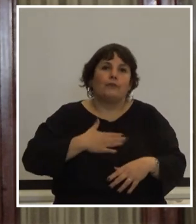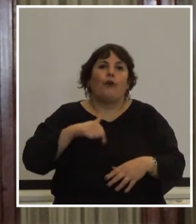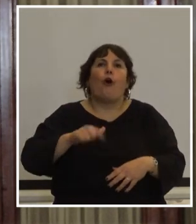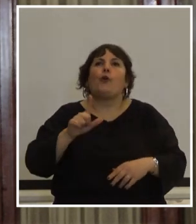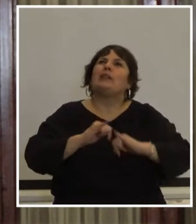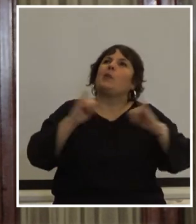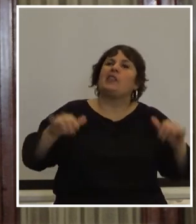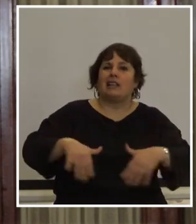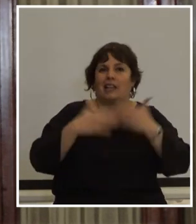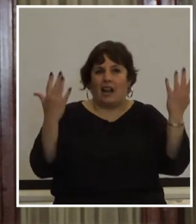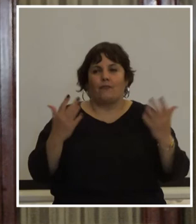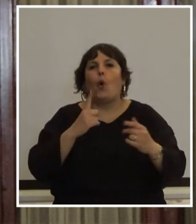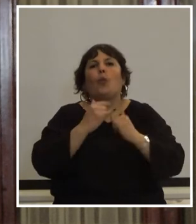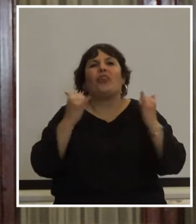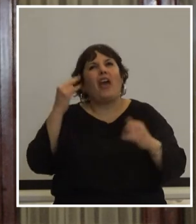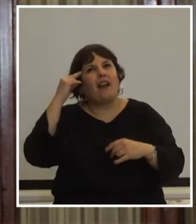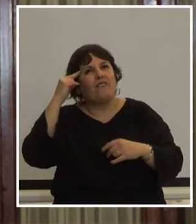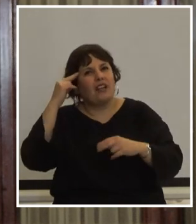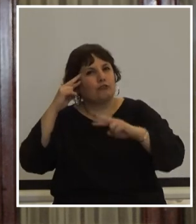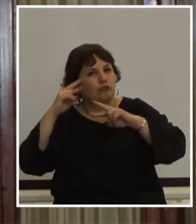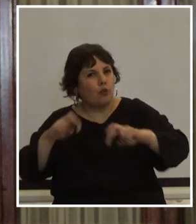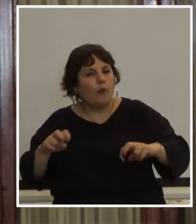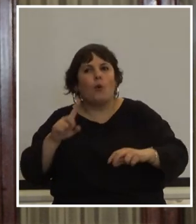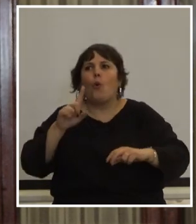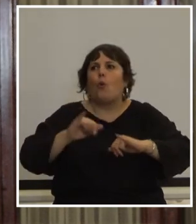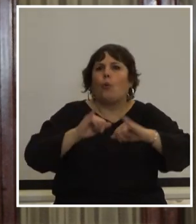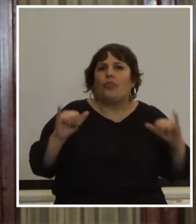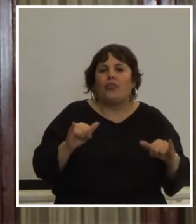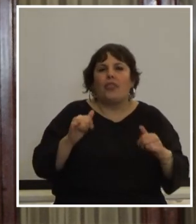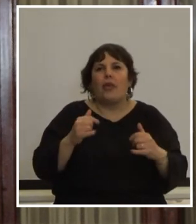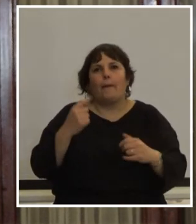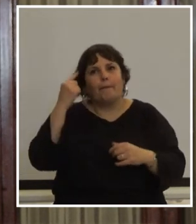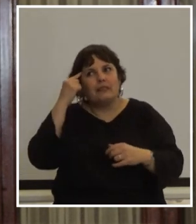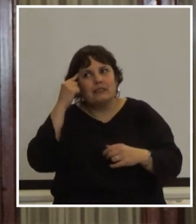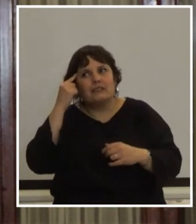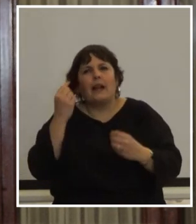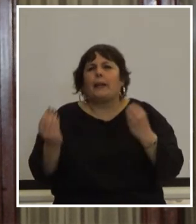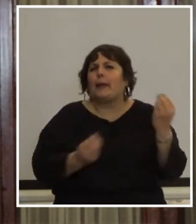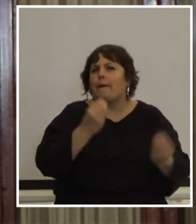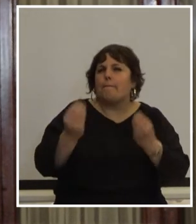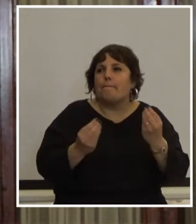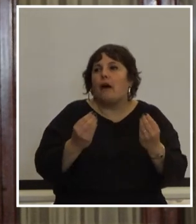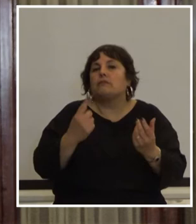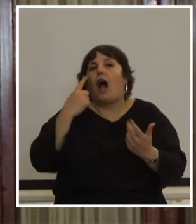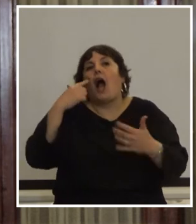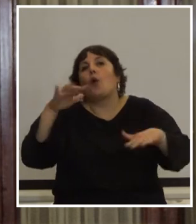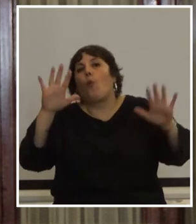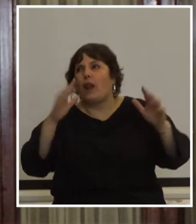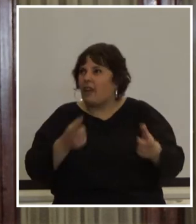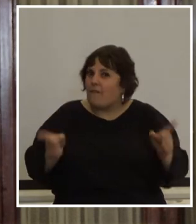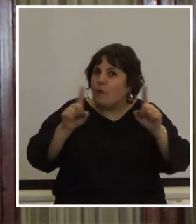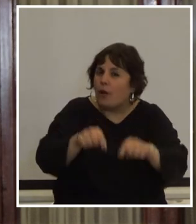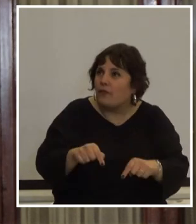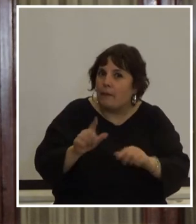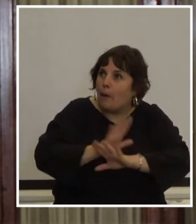un día de celebración es un día de reflexión es un día de ponerse a pensar qué pasa si alguna vez volvemos a